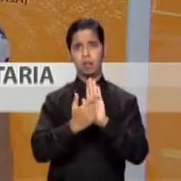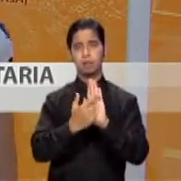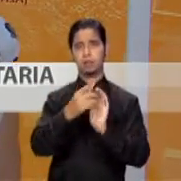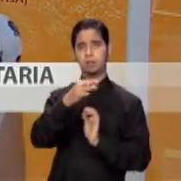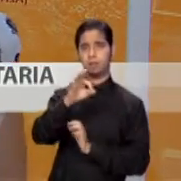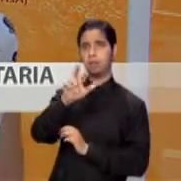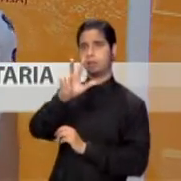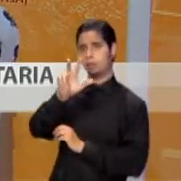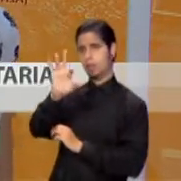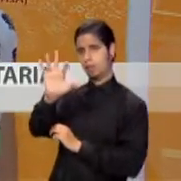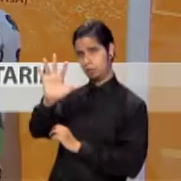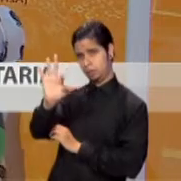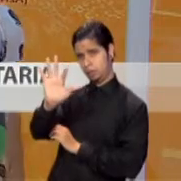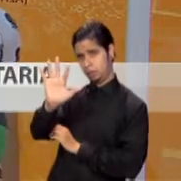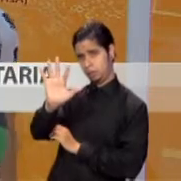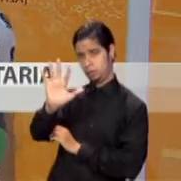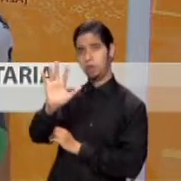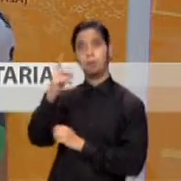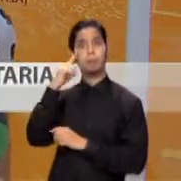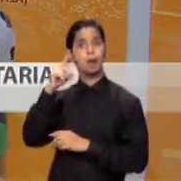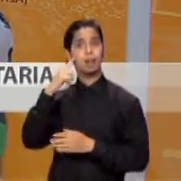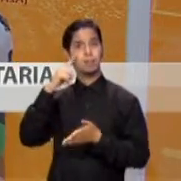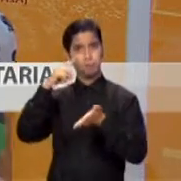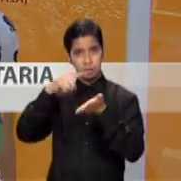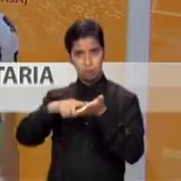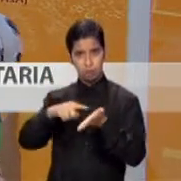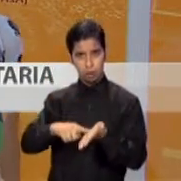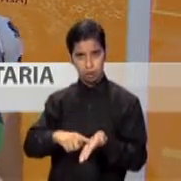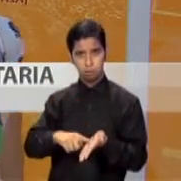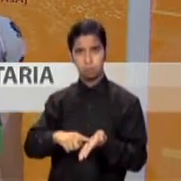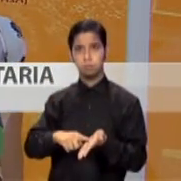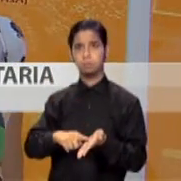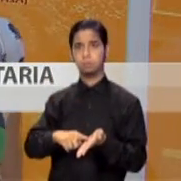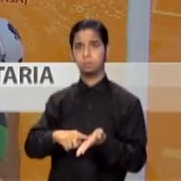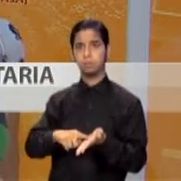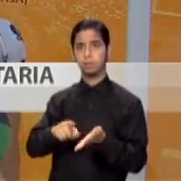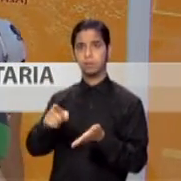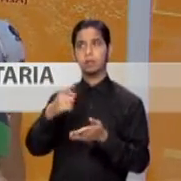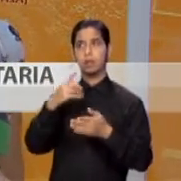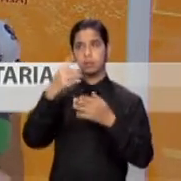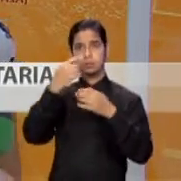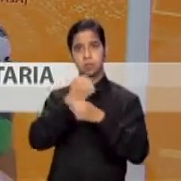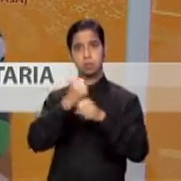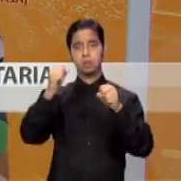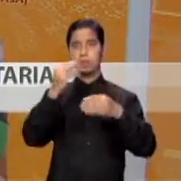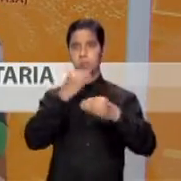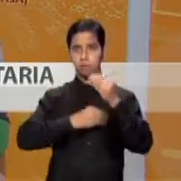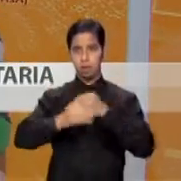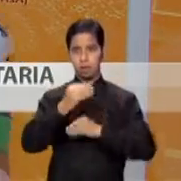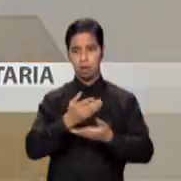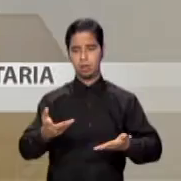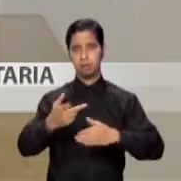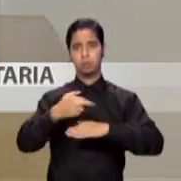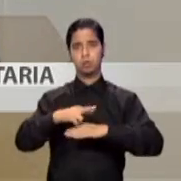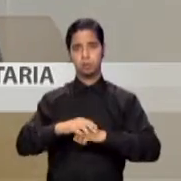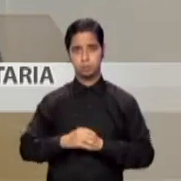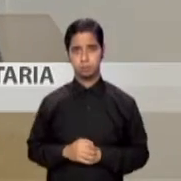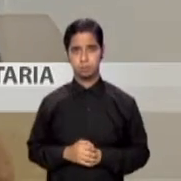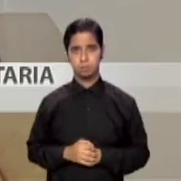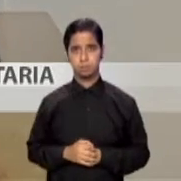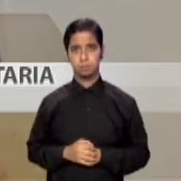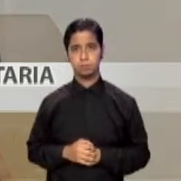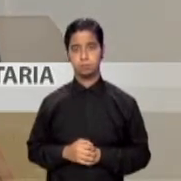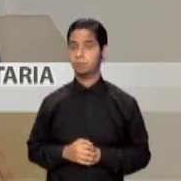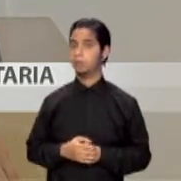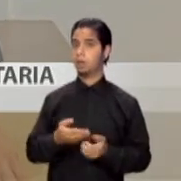Representantes, solicitando que se mida la seguridad alimentaria en Puerto Rico. La evidencia